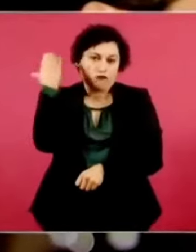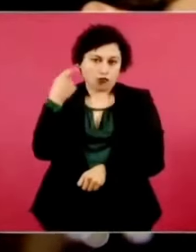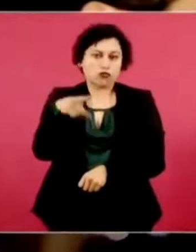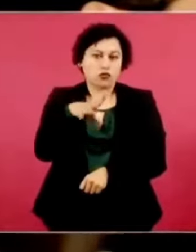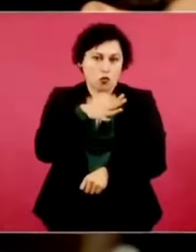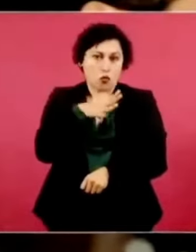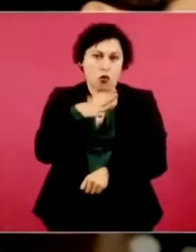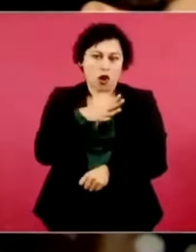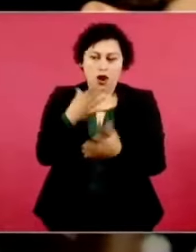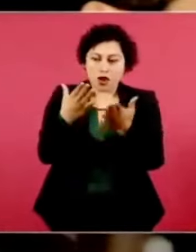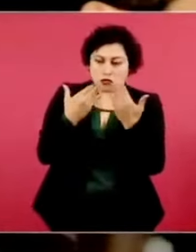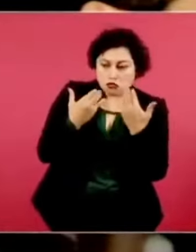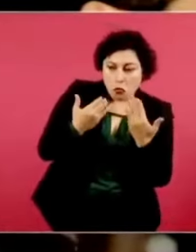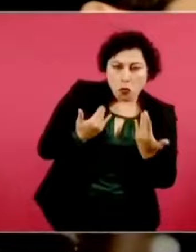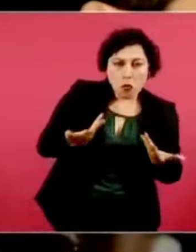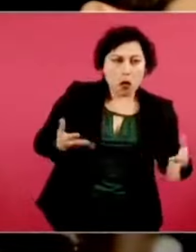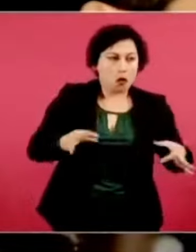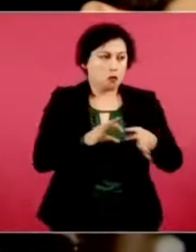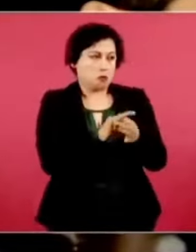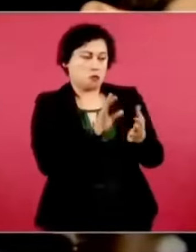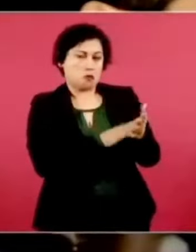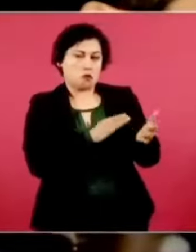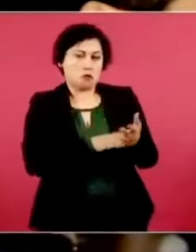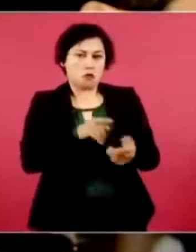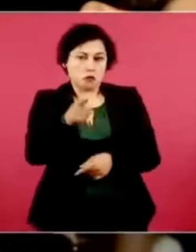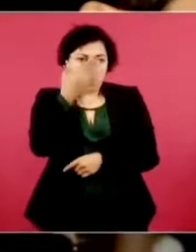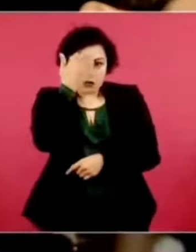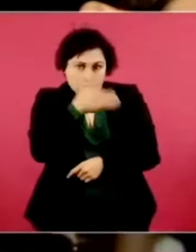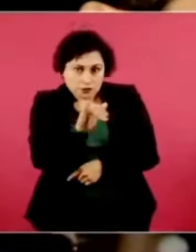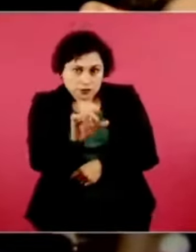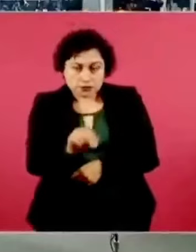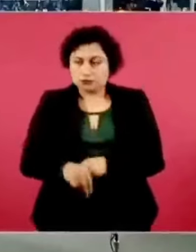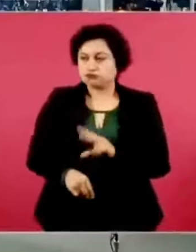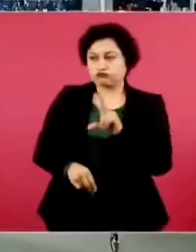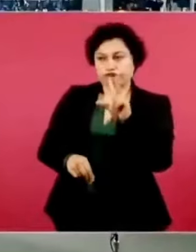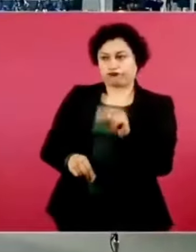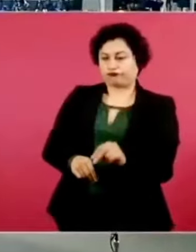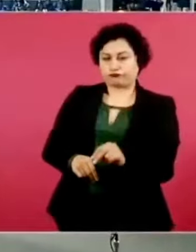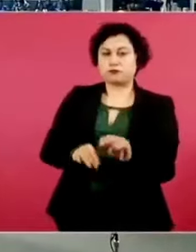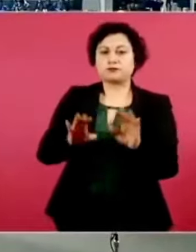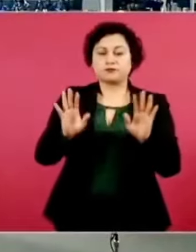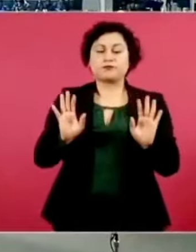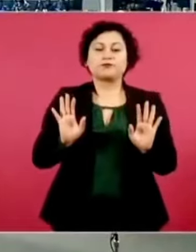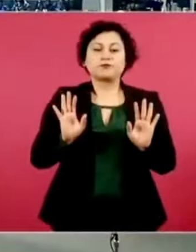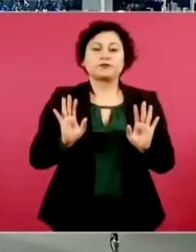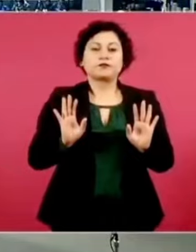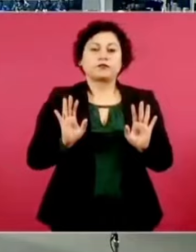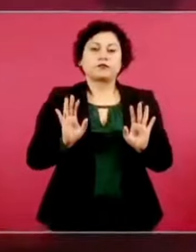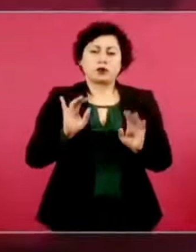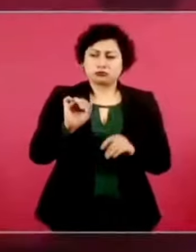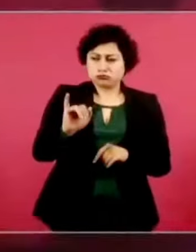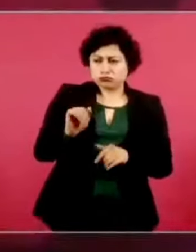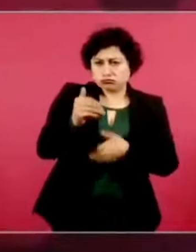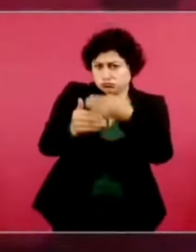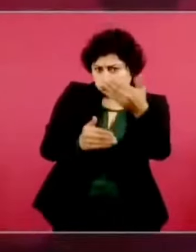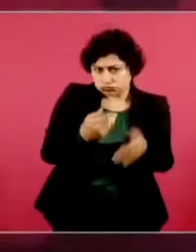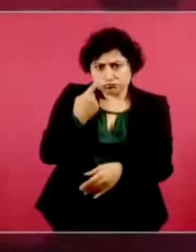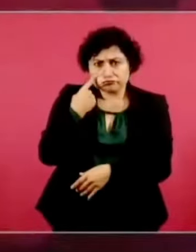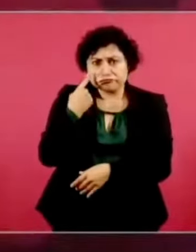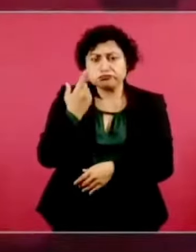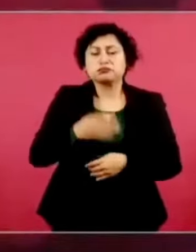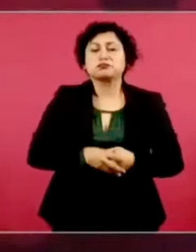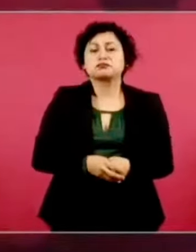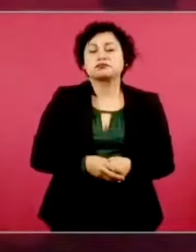Saber si usted tenía conocimiento y si no lo van a investigar para ver qué sucedió con esta pista. Sí, sí, sí, sí, sí, vamos a ver de qué se trata. Es que aquí